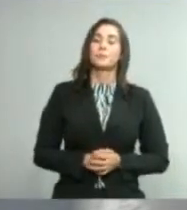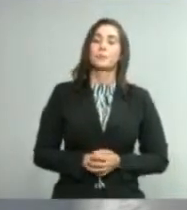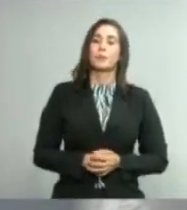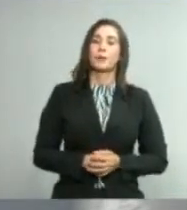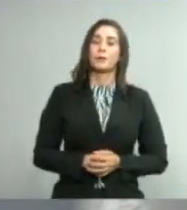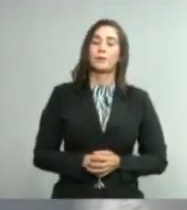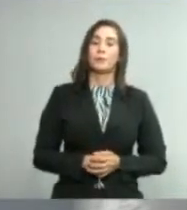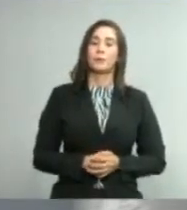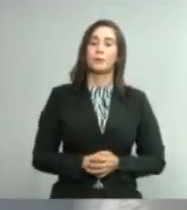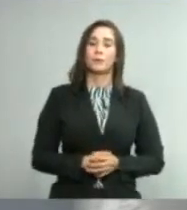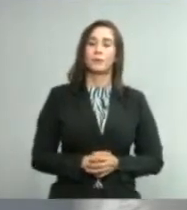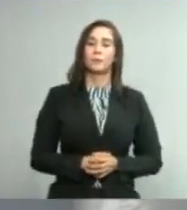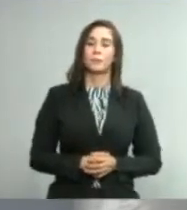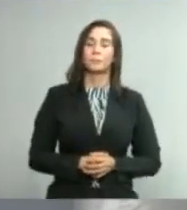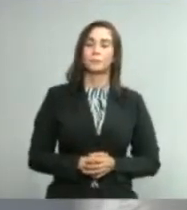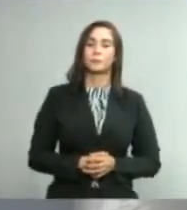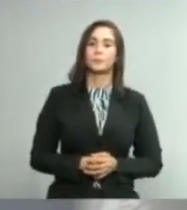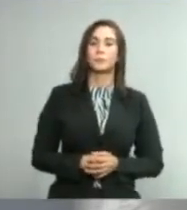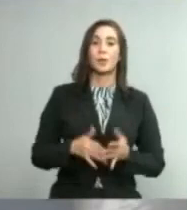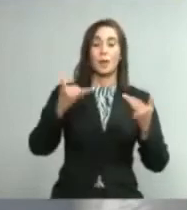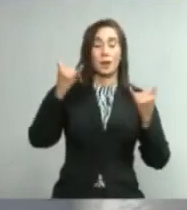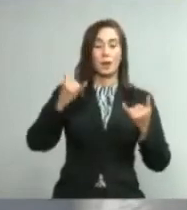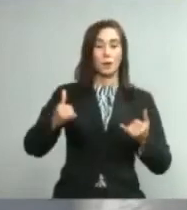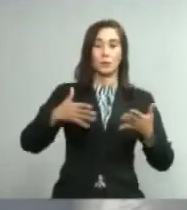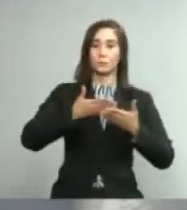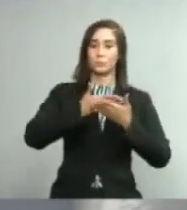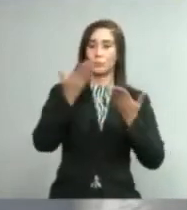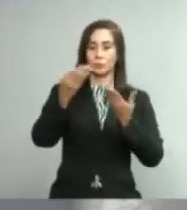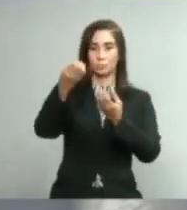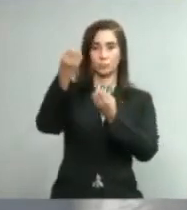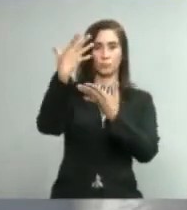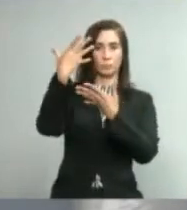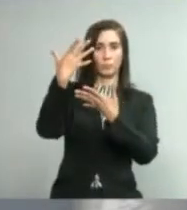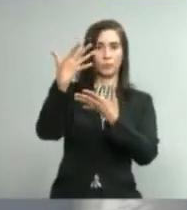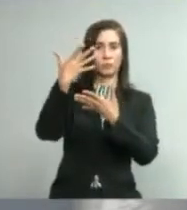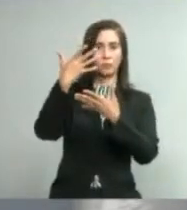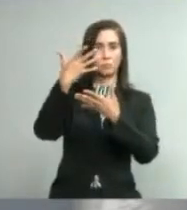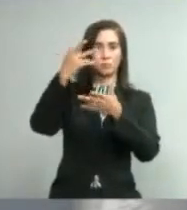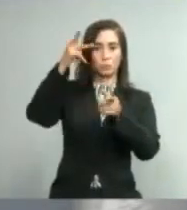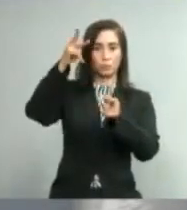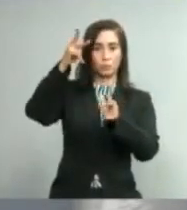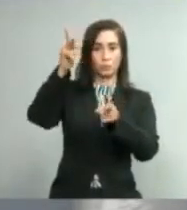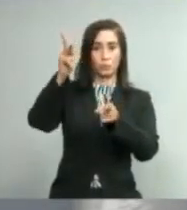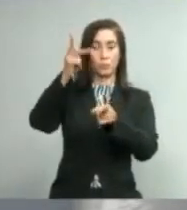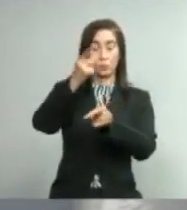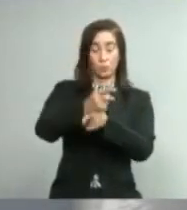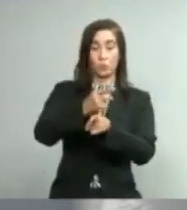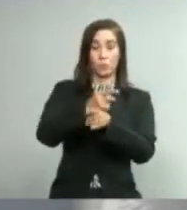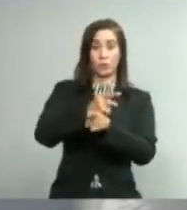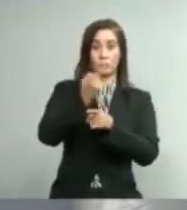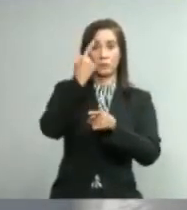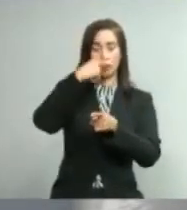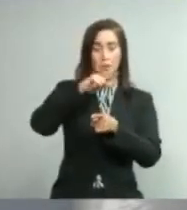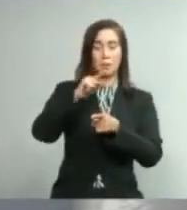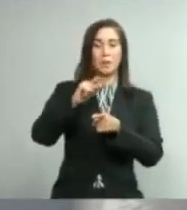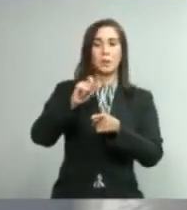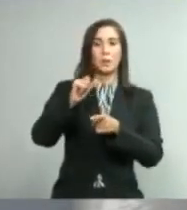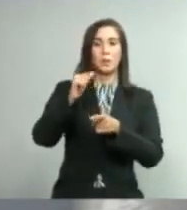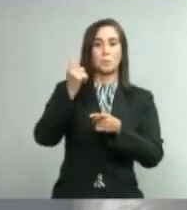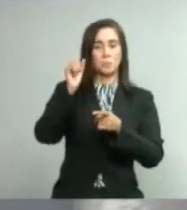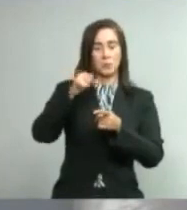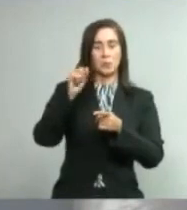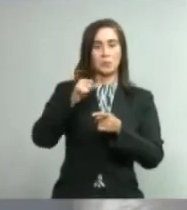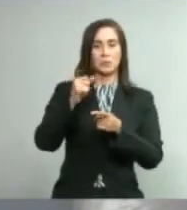proporcionalmente en estos momentos no tengo el dato exacto pero puedo enviar para que mañana podamos darle la distribución